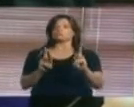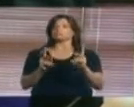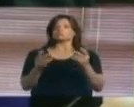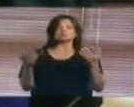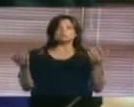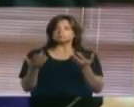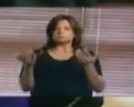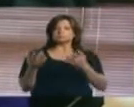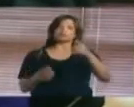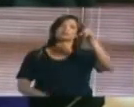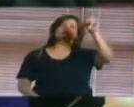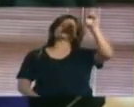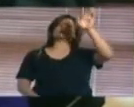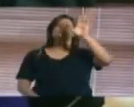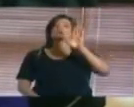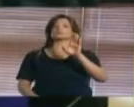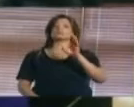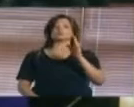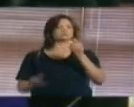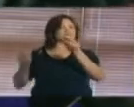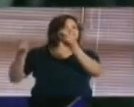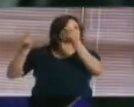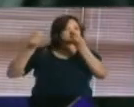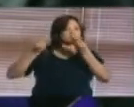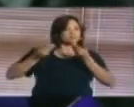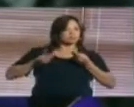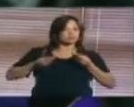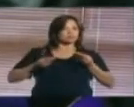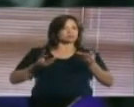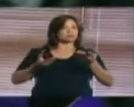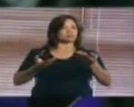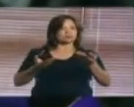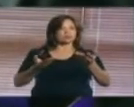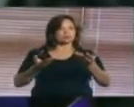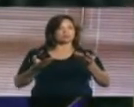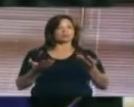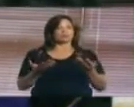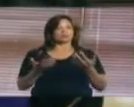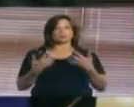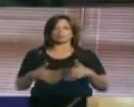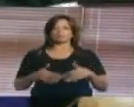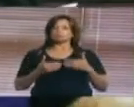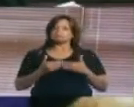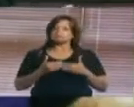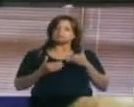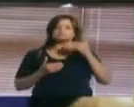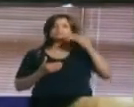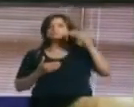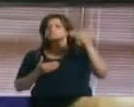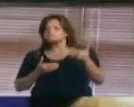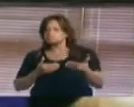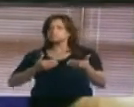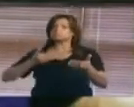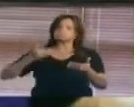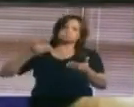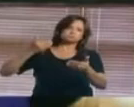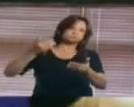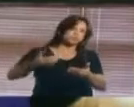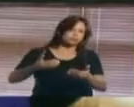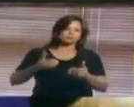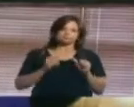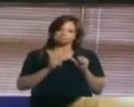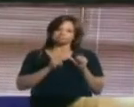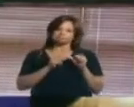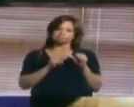que Dios me brinda. Hemos dado pasos silentextos y